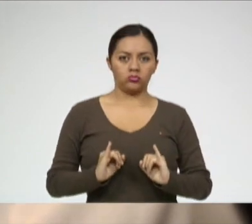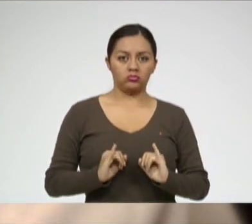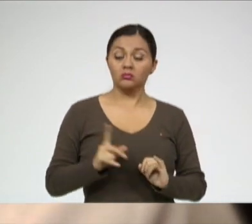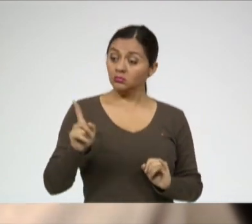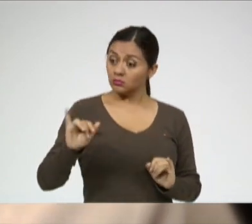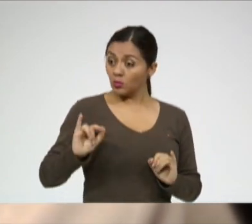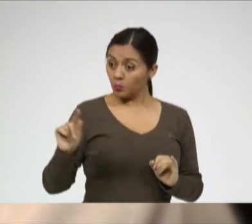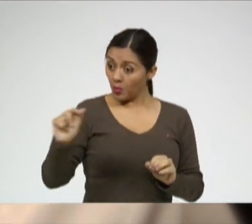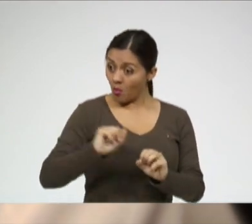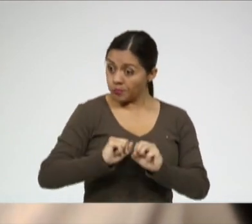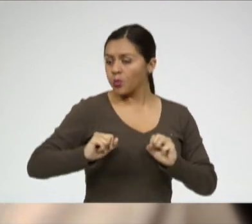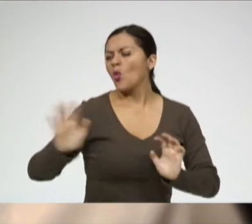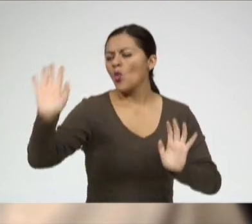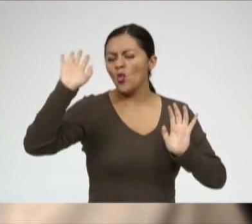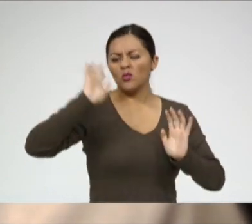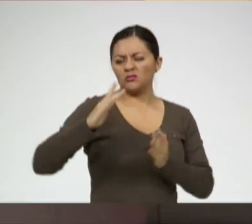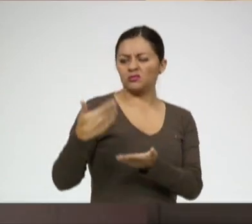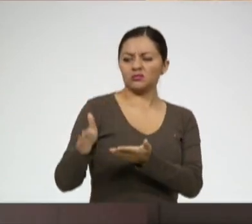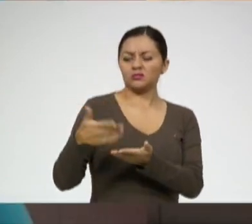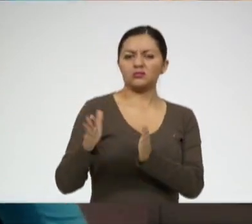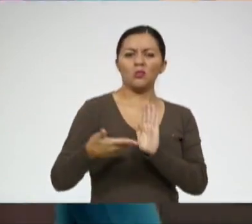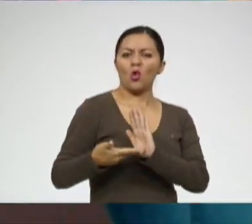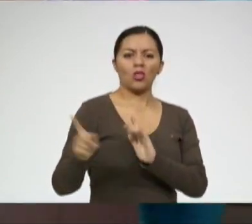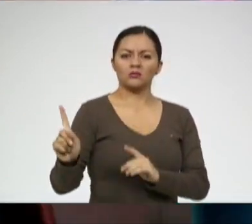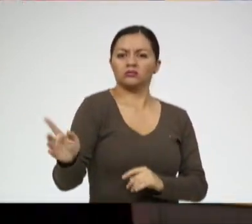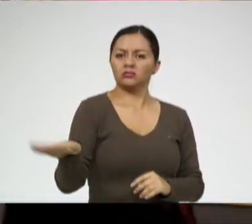el que está un poquito gordito está fuera de moda.